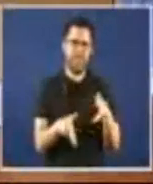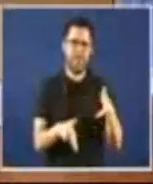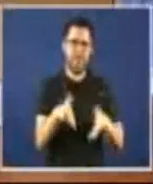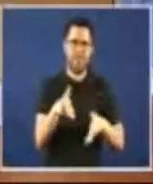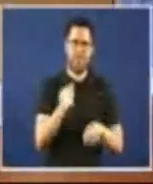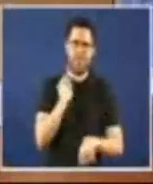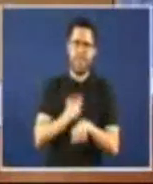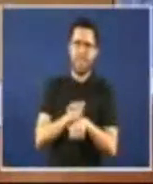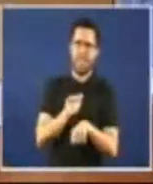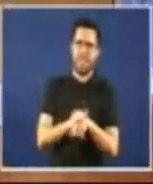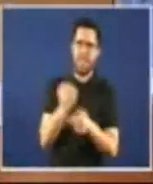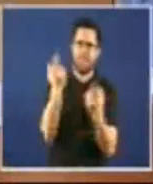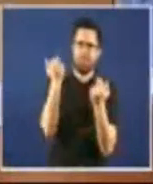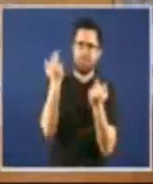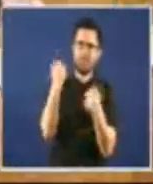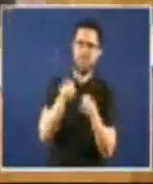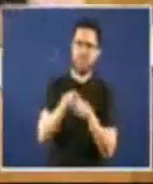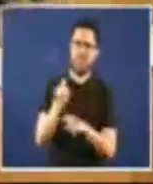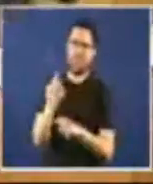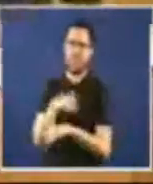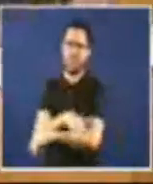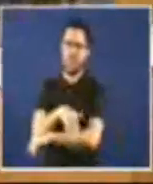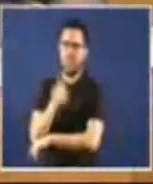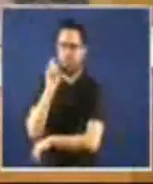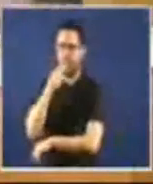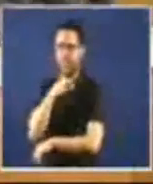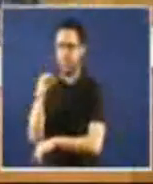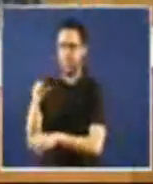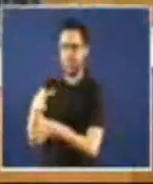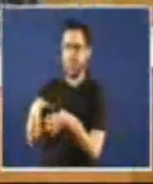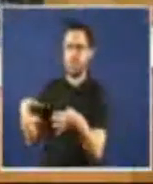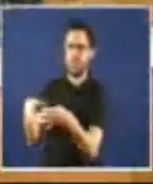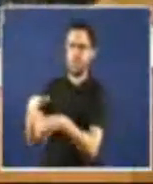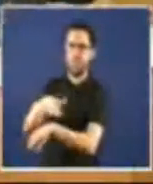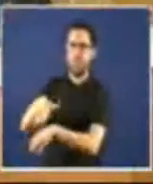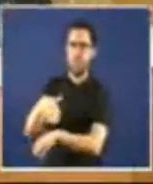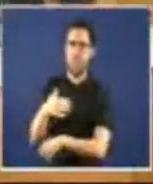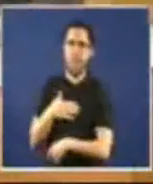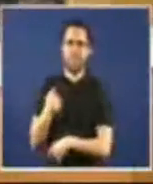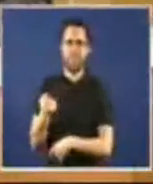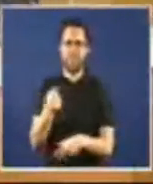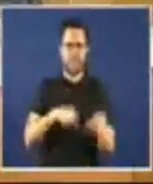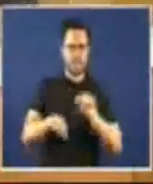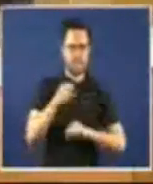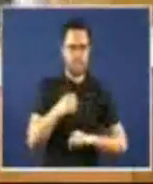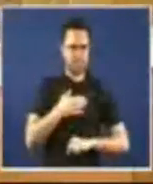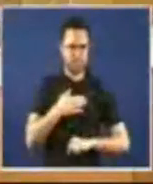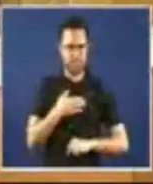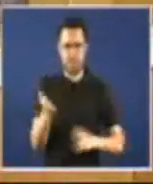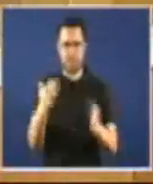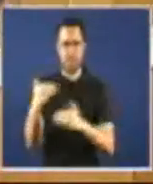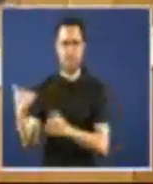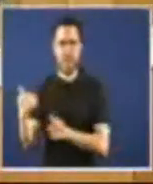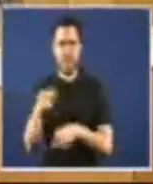non soberana porque a xunta non te soberanía neste Parlamento tampouco o sea que nisiquera é soberana nominalmente a débeda que realmente non é